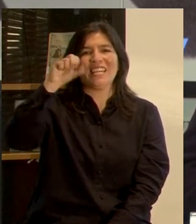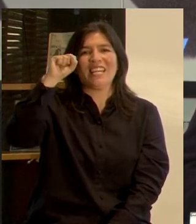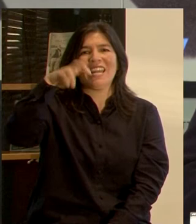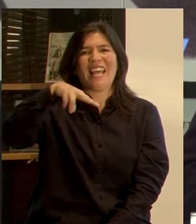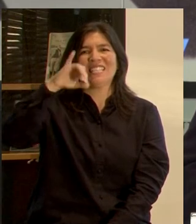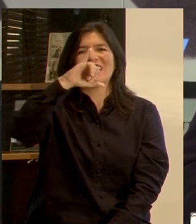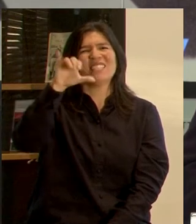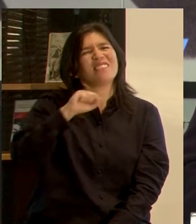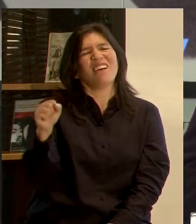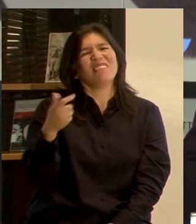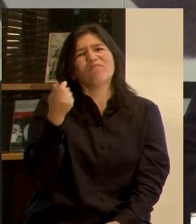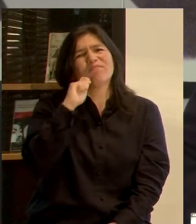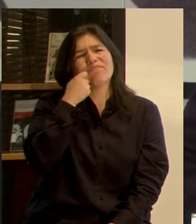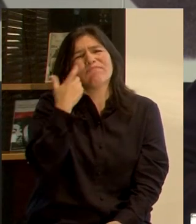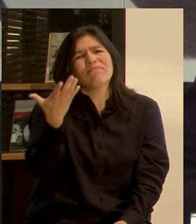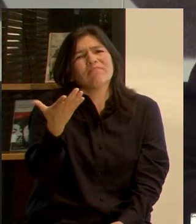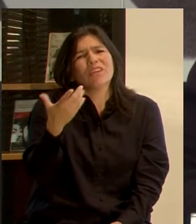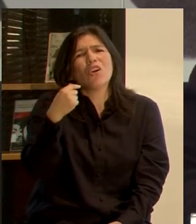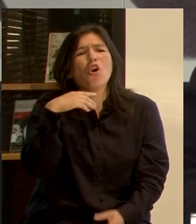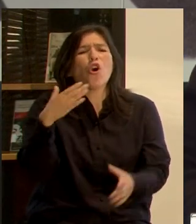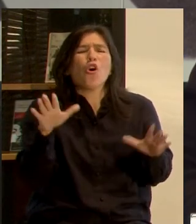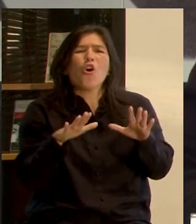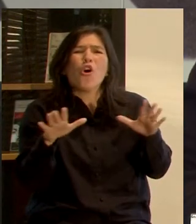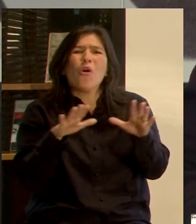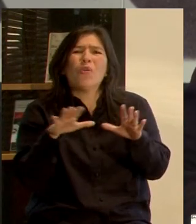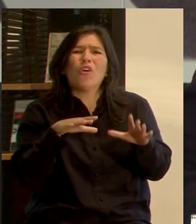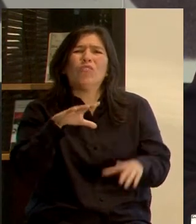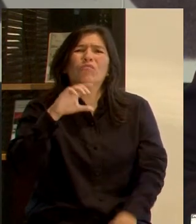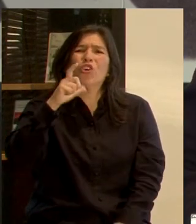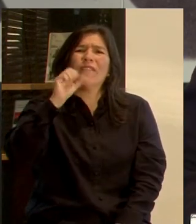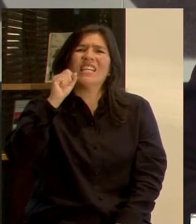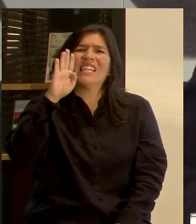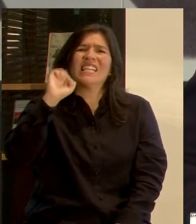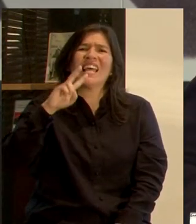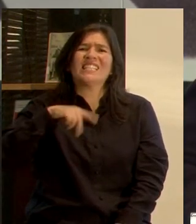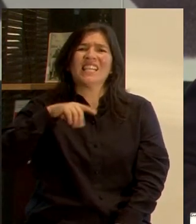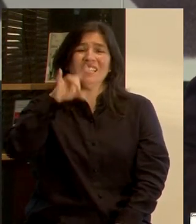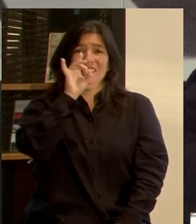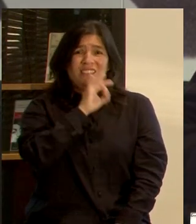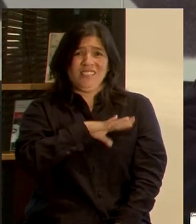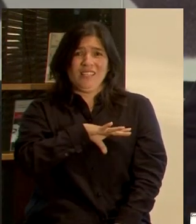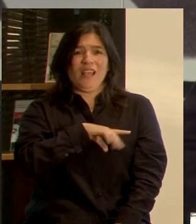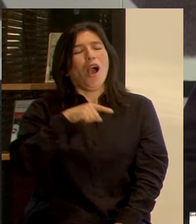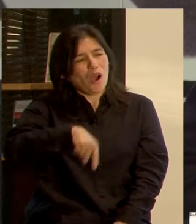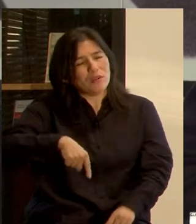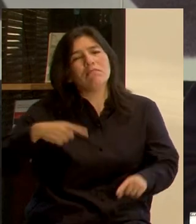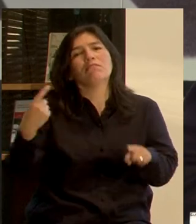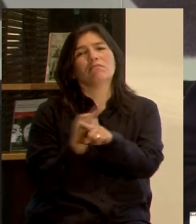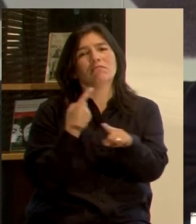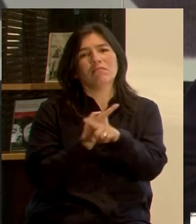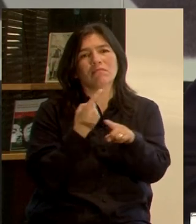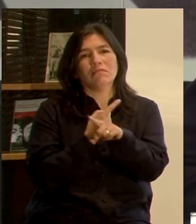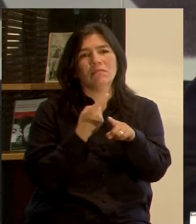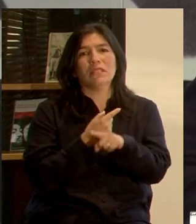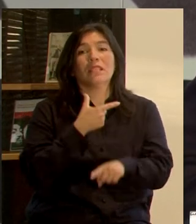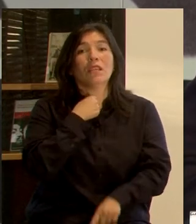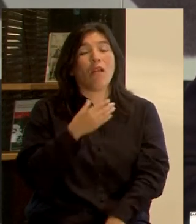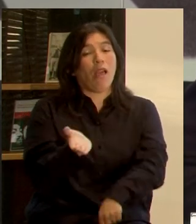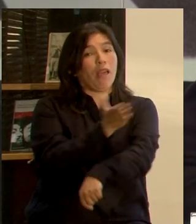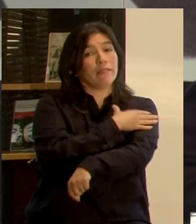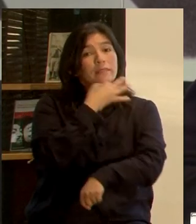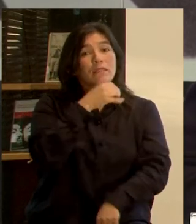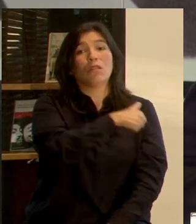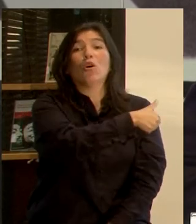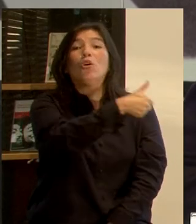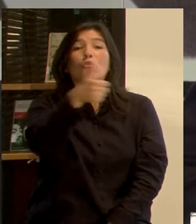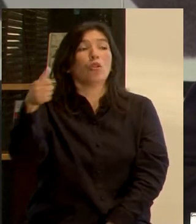gobernanza? ¿Cómo está la situación de la gobernanza en nuestro país? De eso vamos a conversar ahora. Quiero decirle antes a